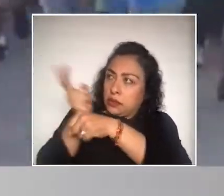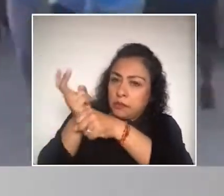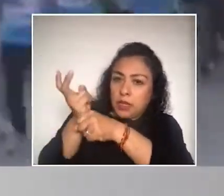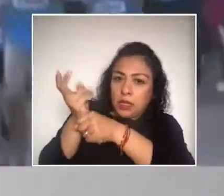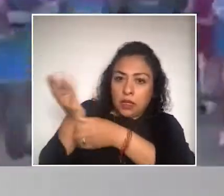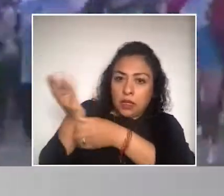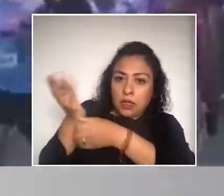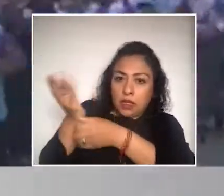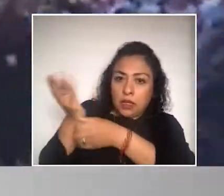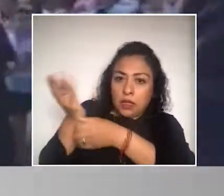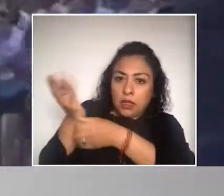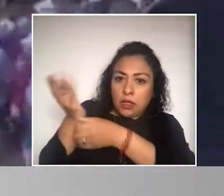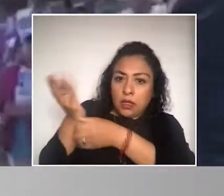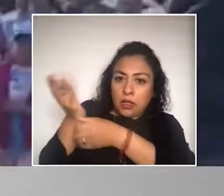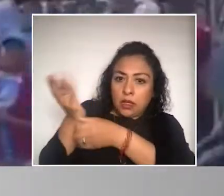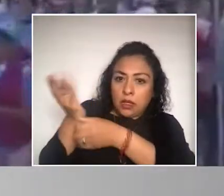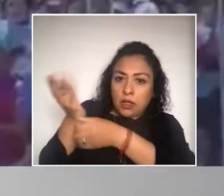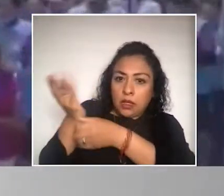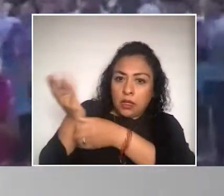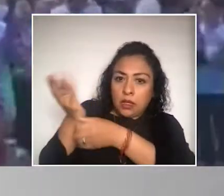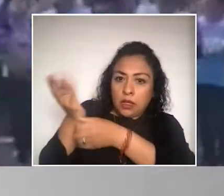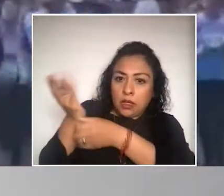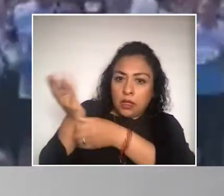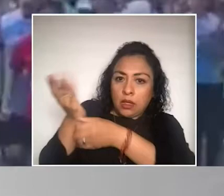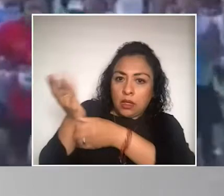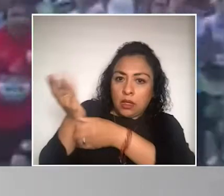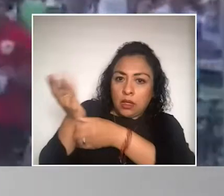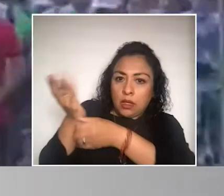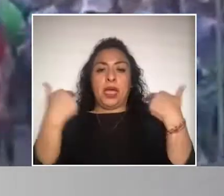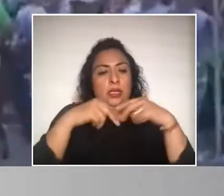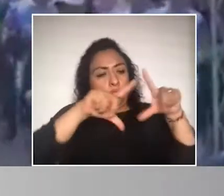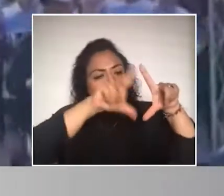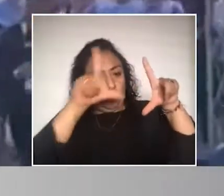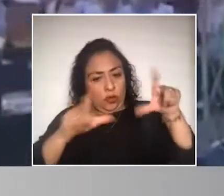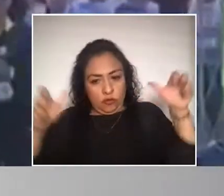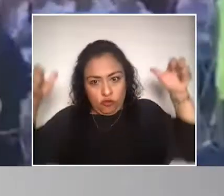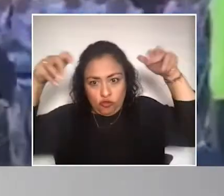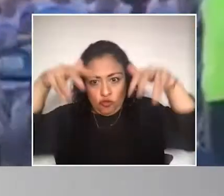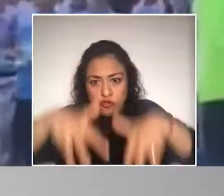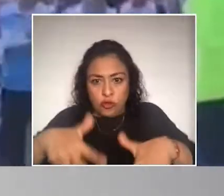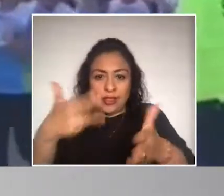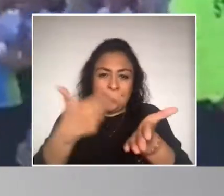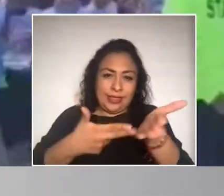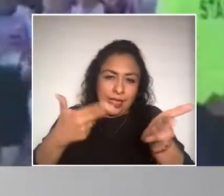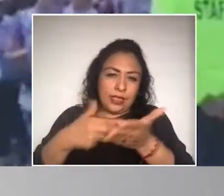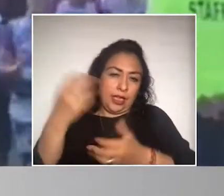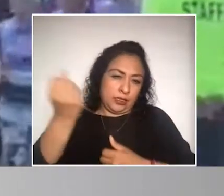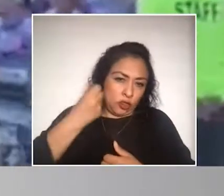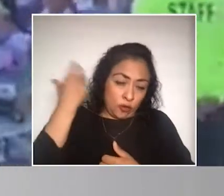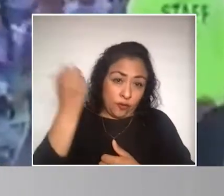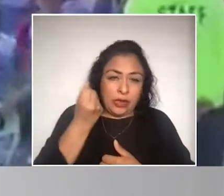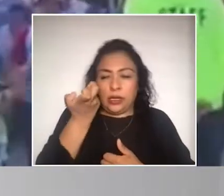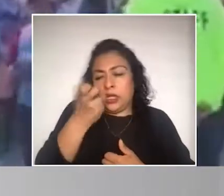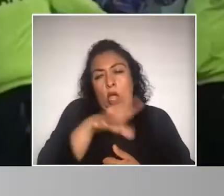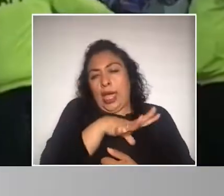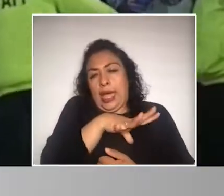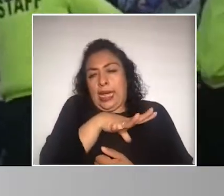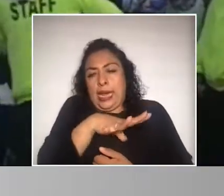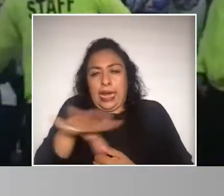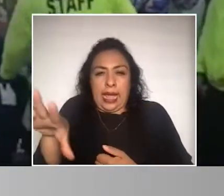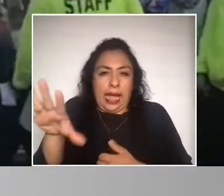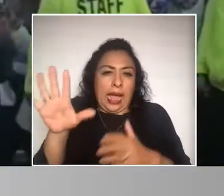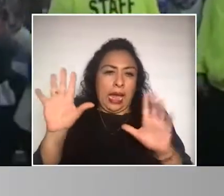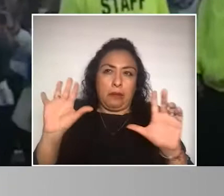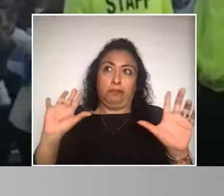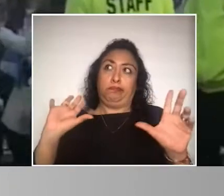con maestros de toda la República que viene de la Ciudad de México a estas pláticas y talleres. Entonces, eso es a grandes rasgos un